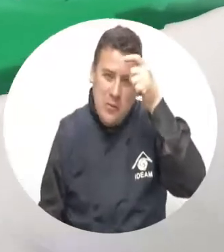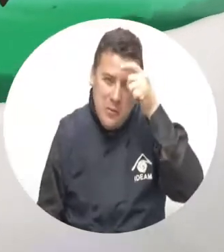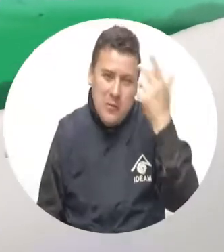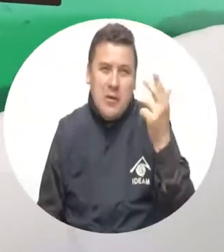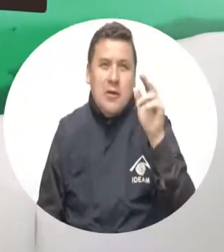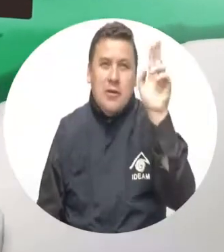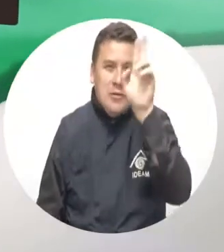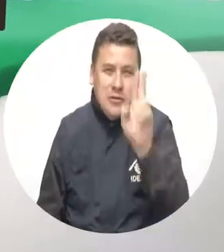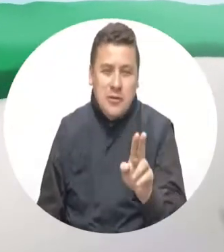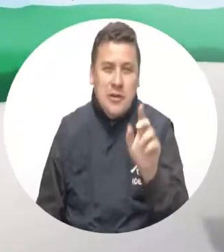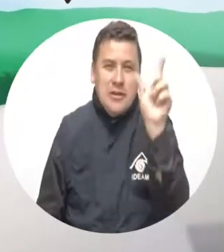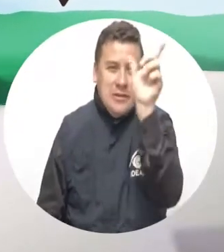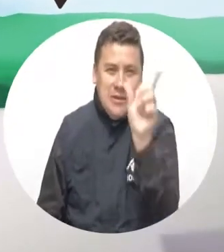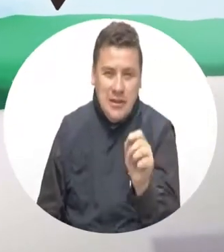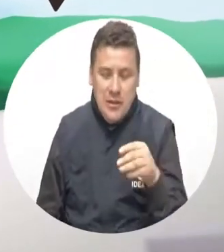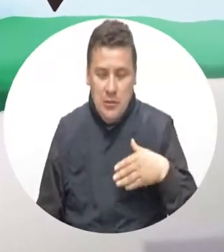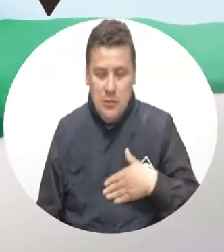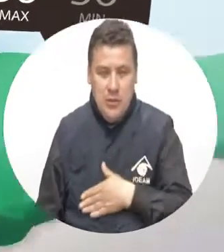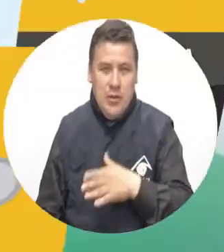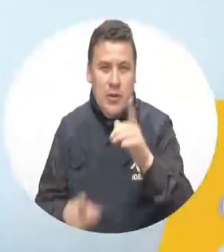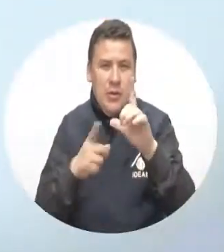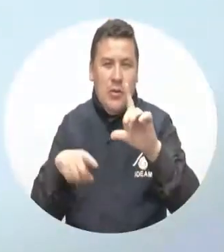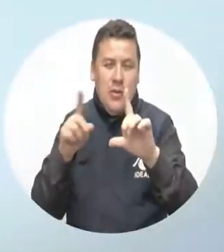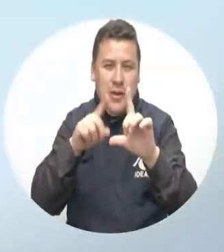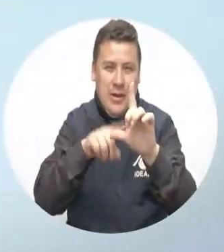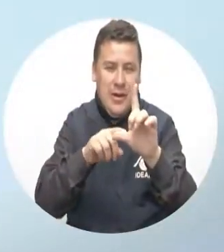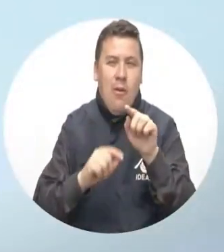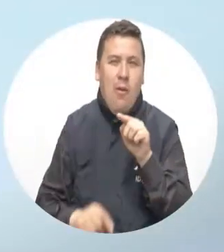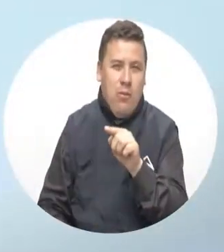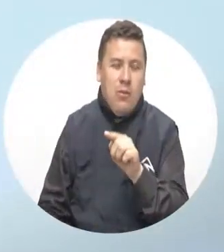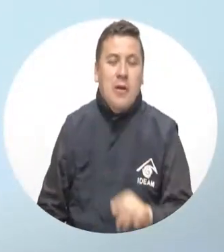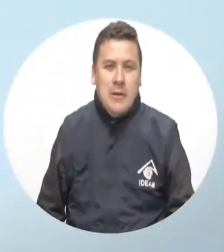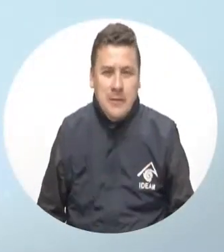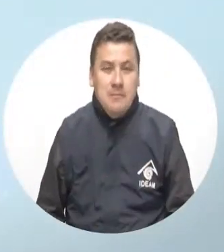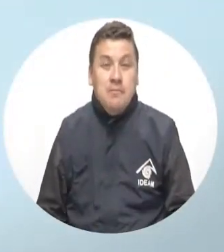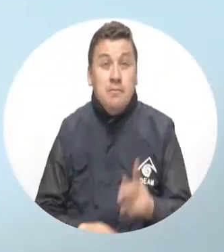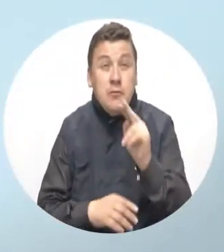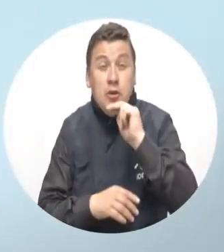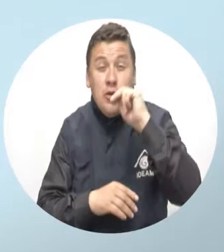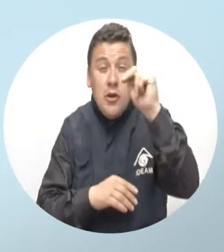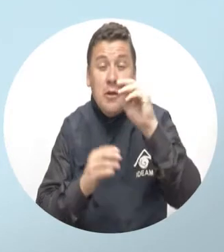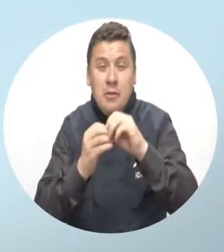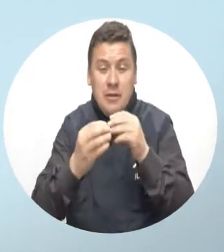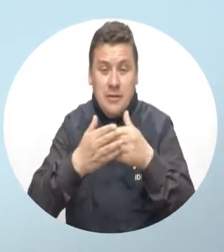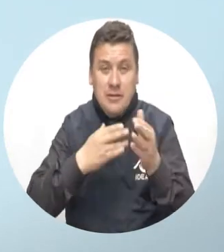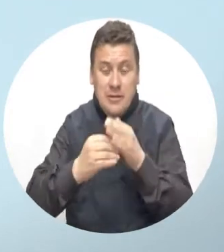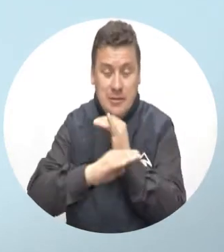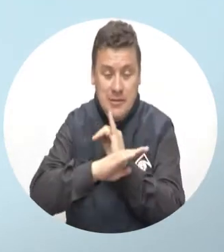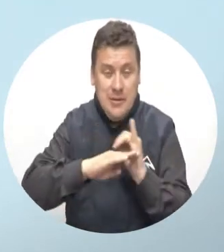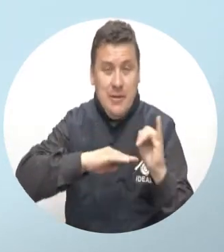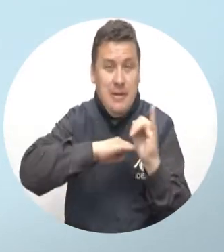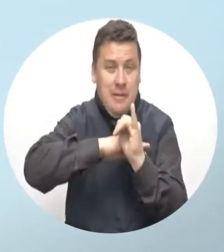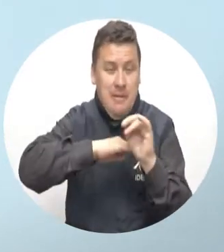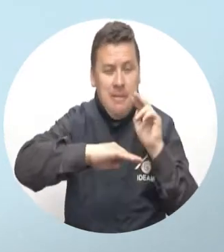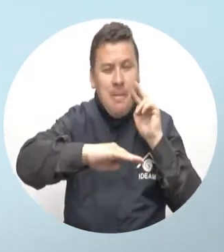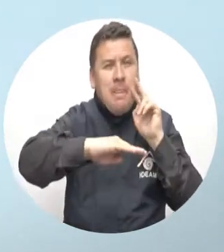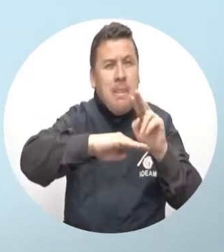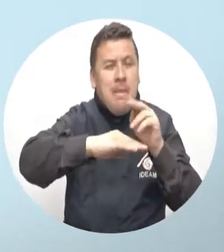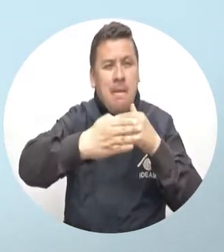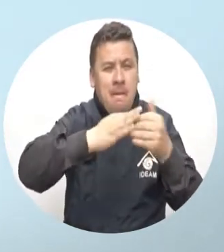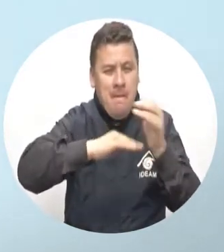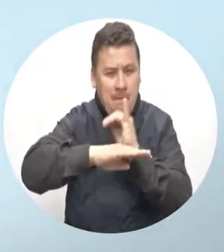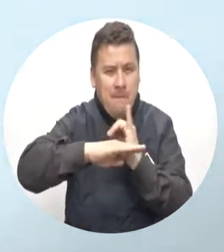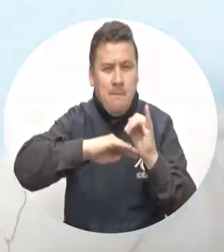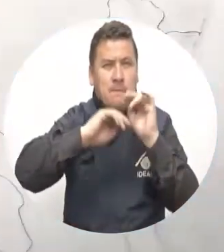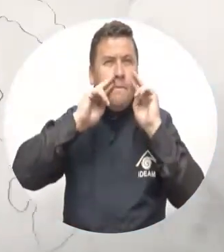Sucre, Cesar, Bolívar y La Guajira. Más al norte, en el arcipiélago de San Andrés y Providencia, se espera un